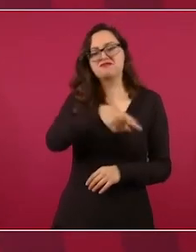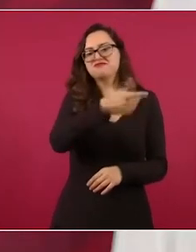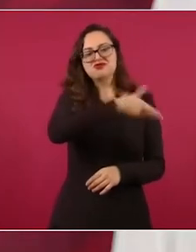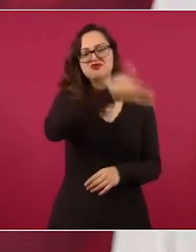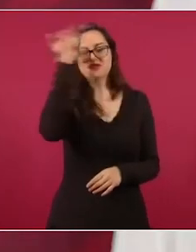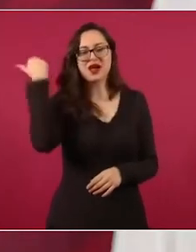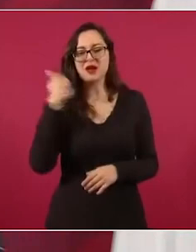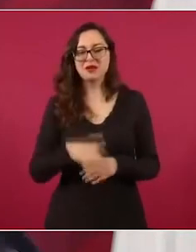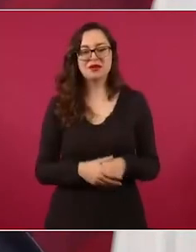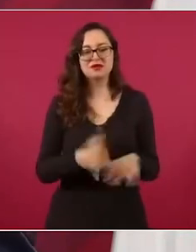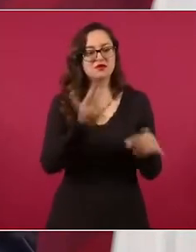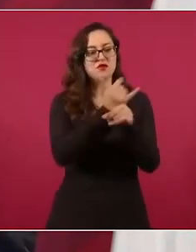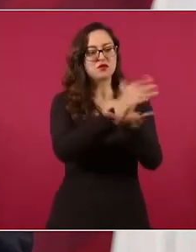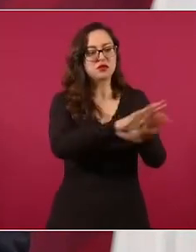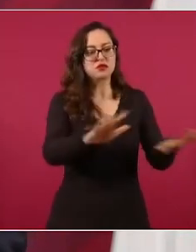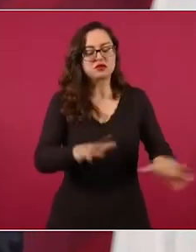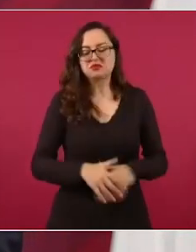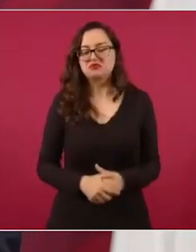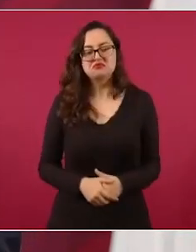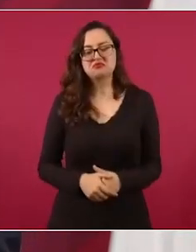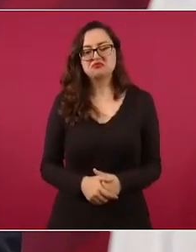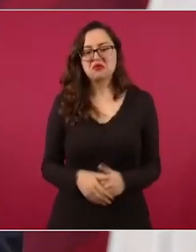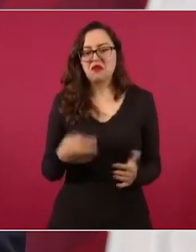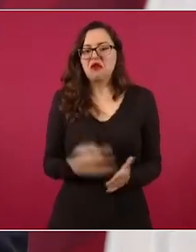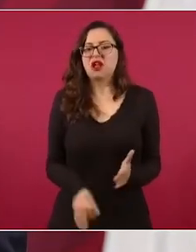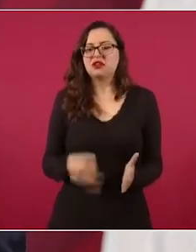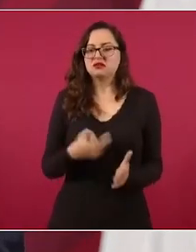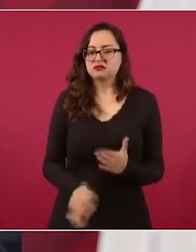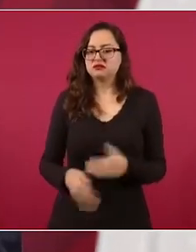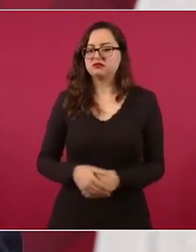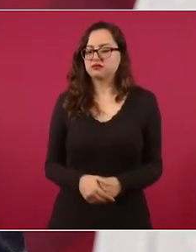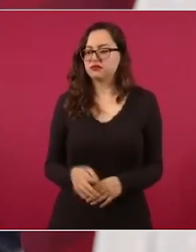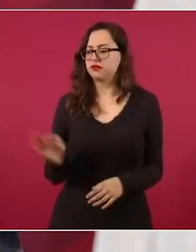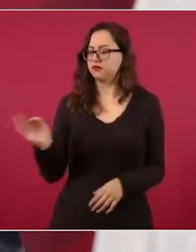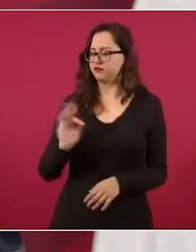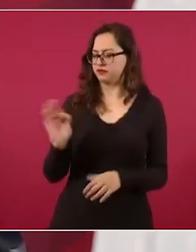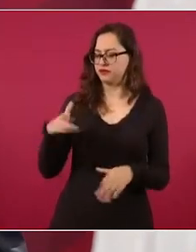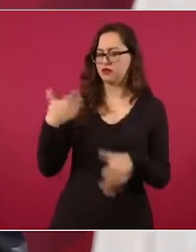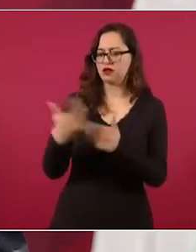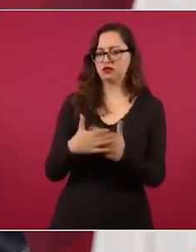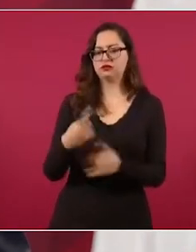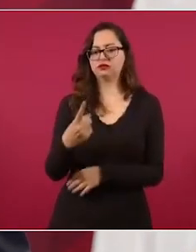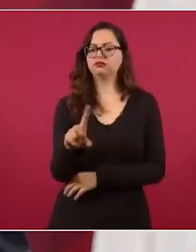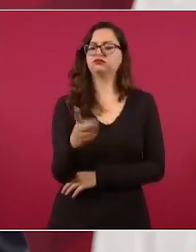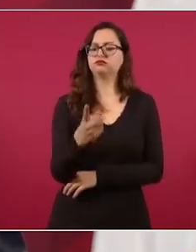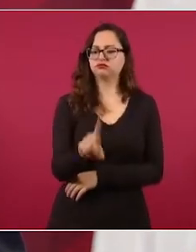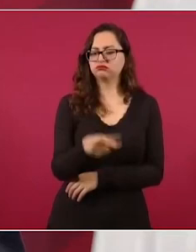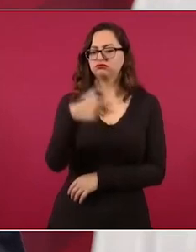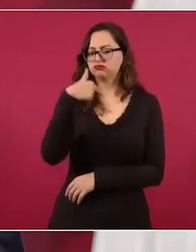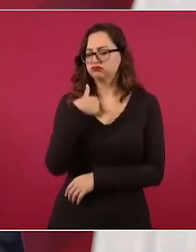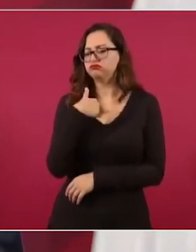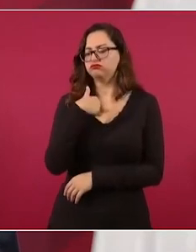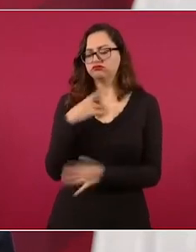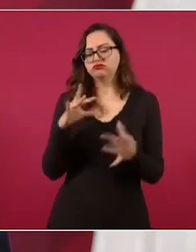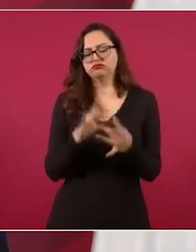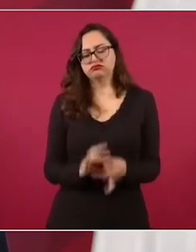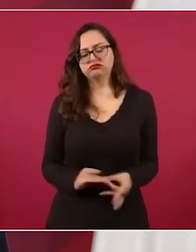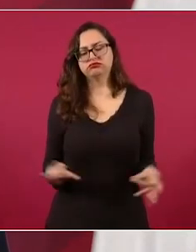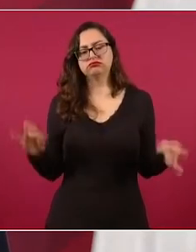Entonces, a lo mejor me va a llevar tiempo, pero voy a puntualizar